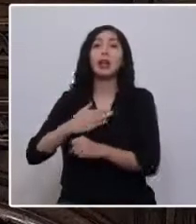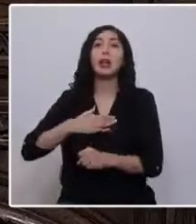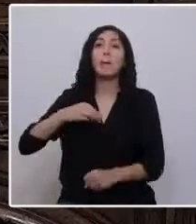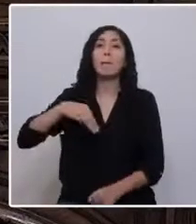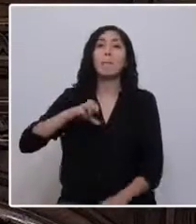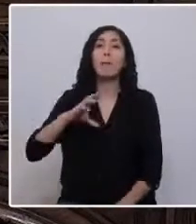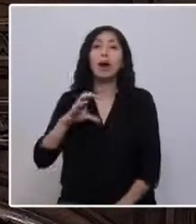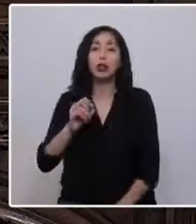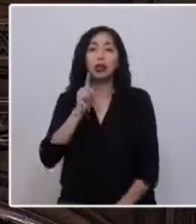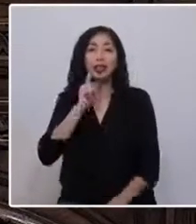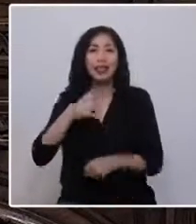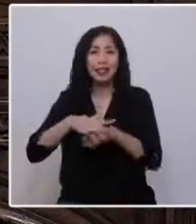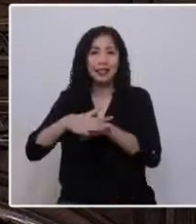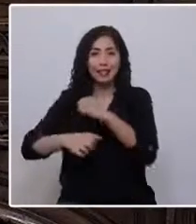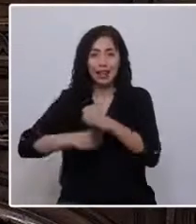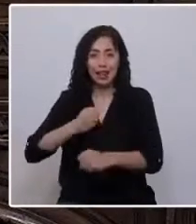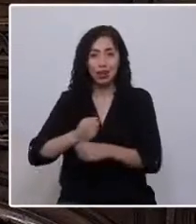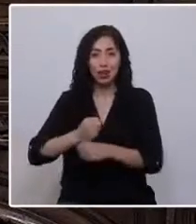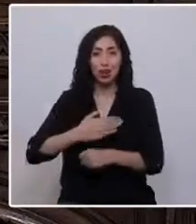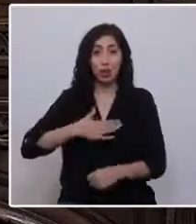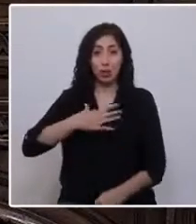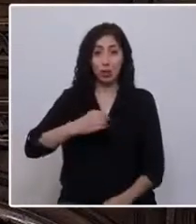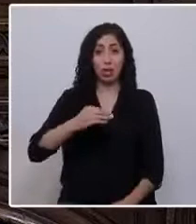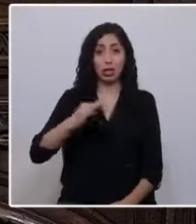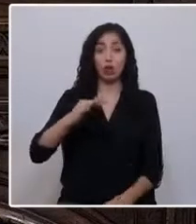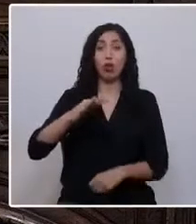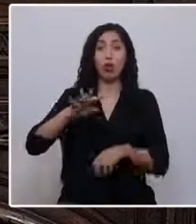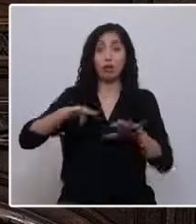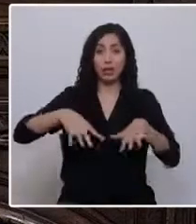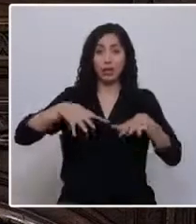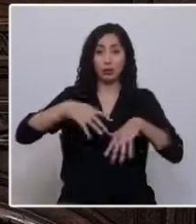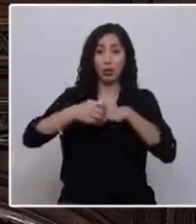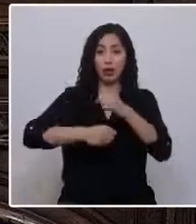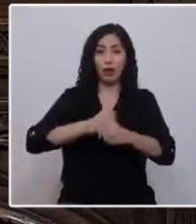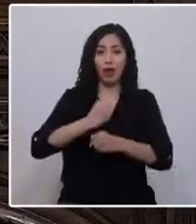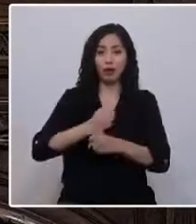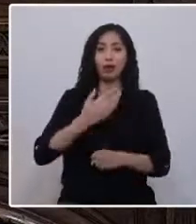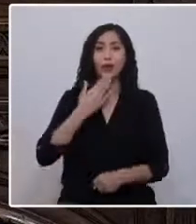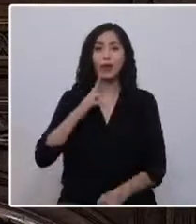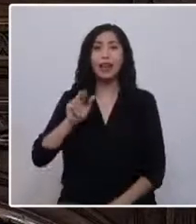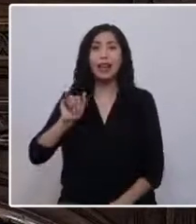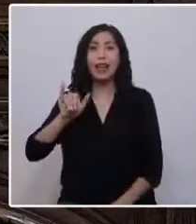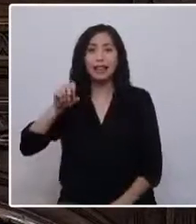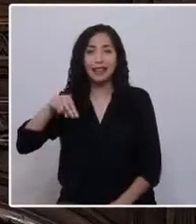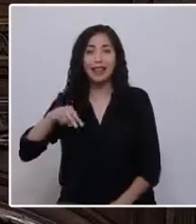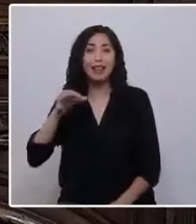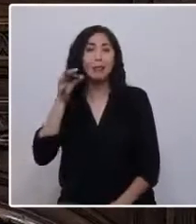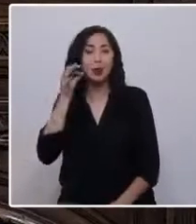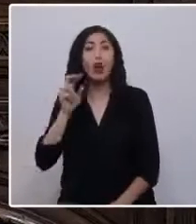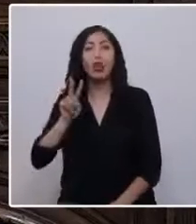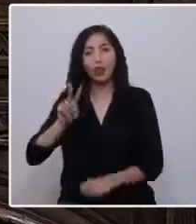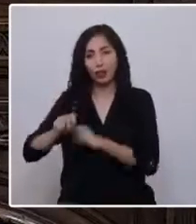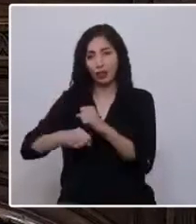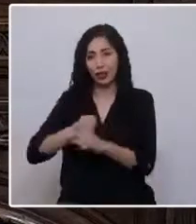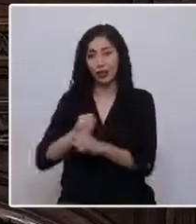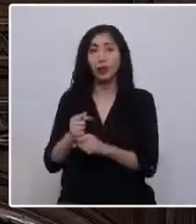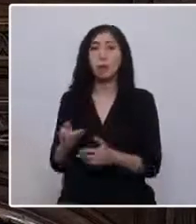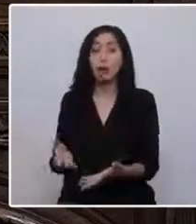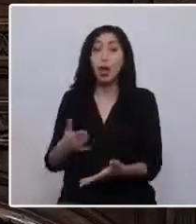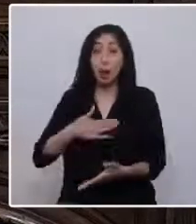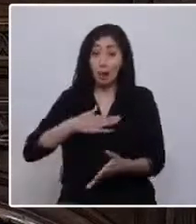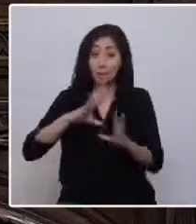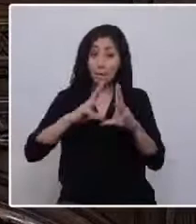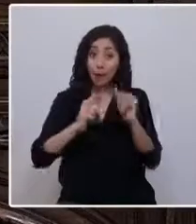Soy mamá de Fernando, de 19 años, y de Rayén, de 2. En mi familia